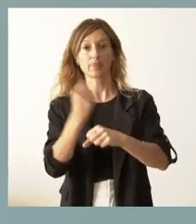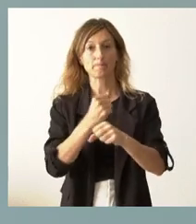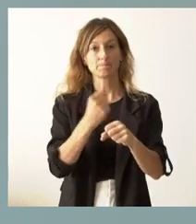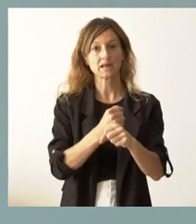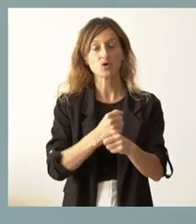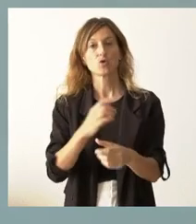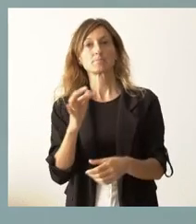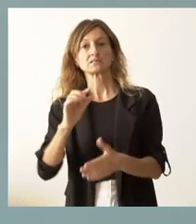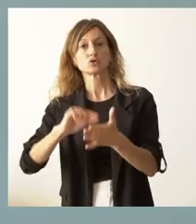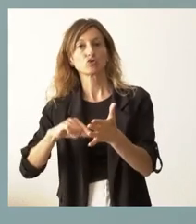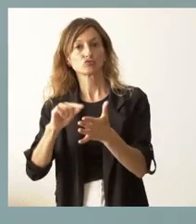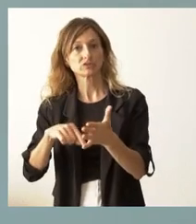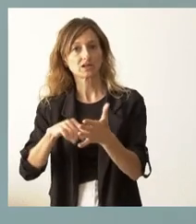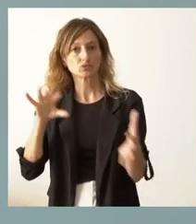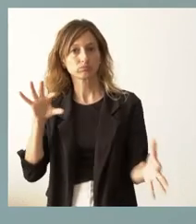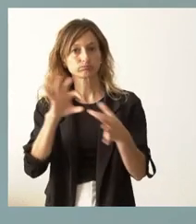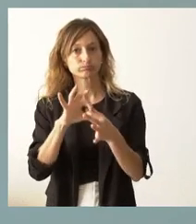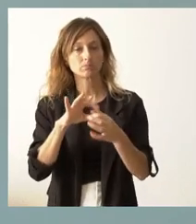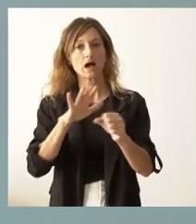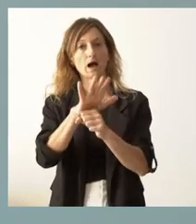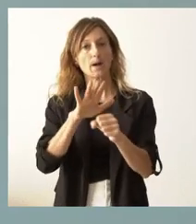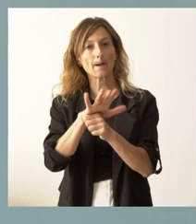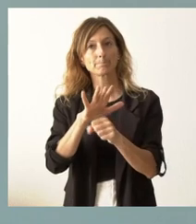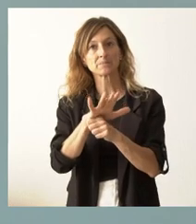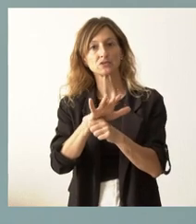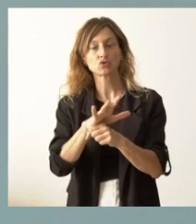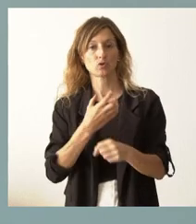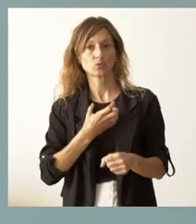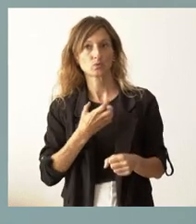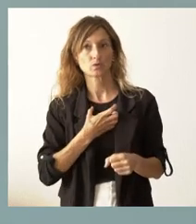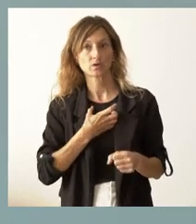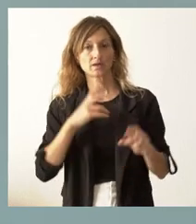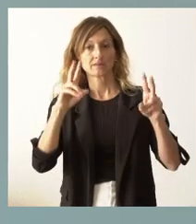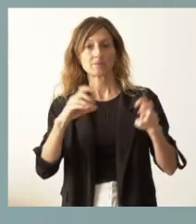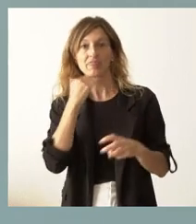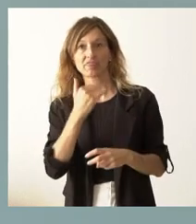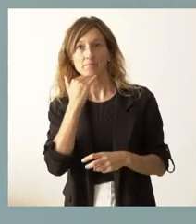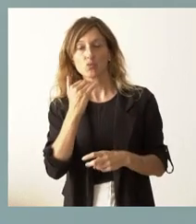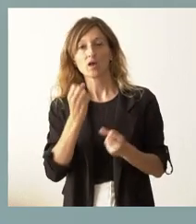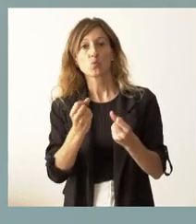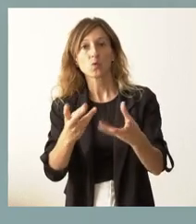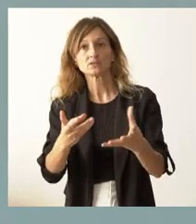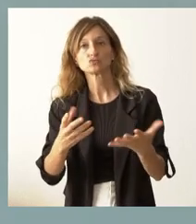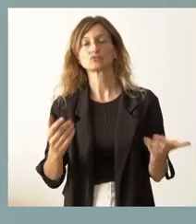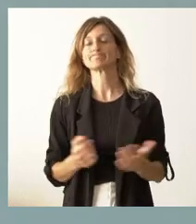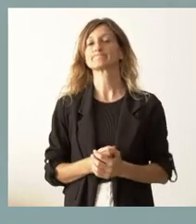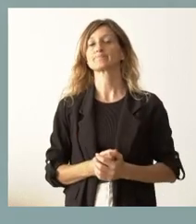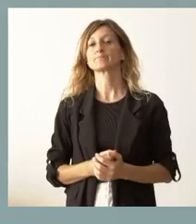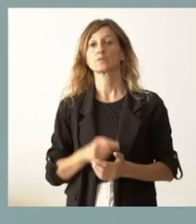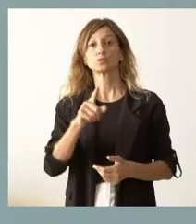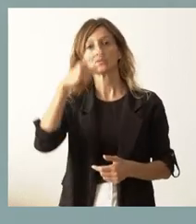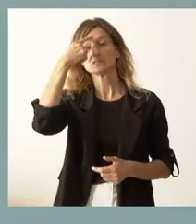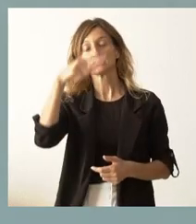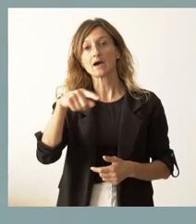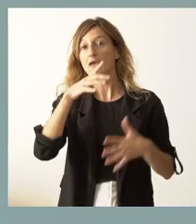contratos que tienen que ver con el ámbito de corporaciones locales corresponden a la Zamora. Saben ustedes que en el